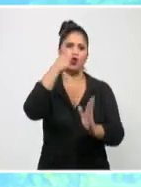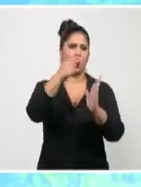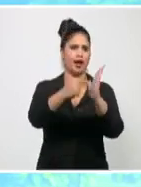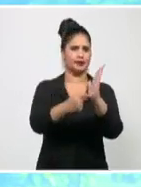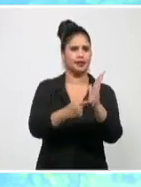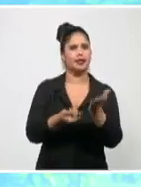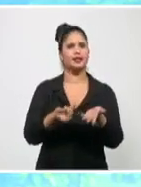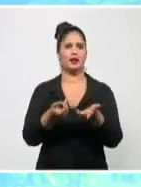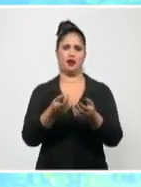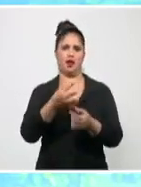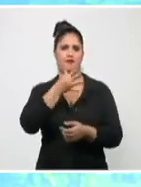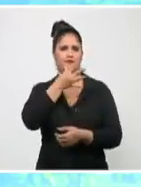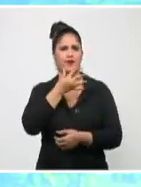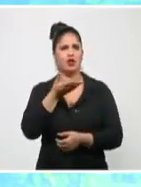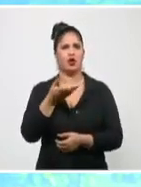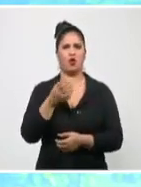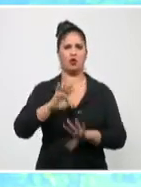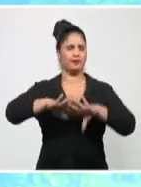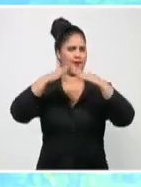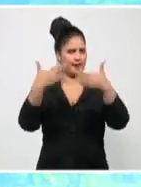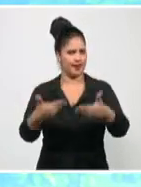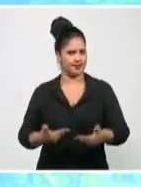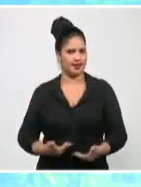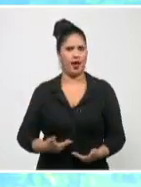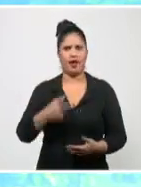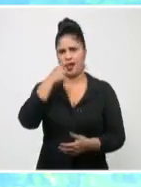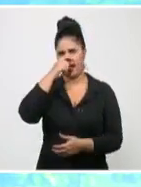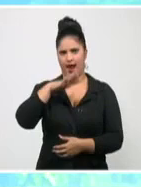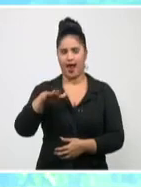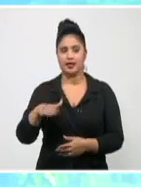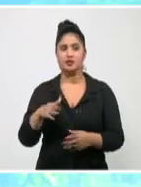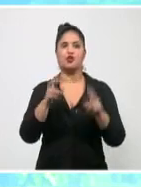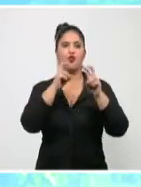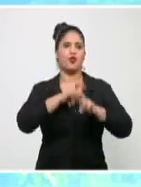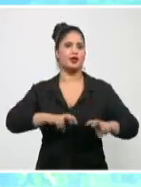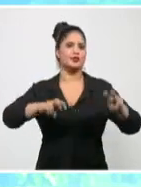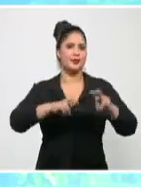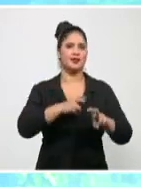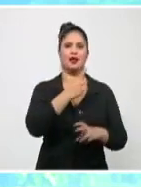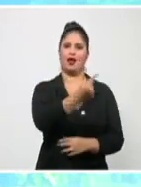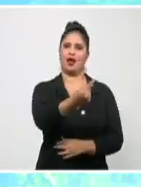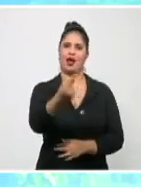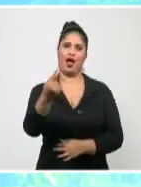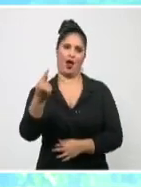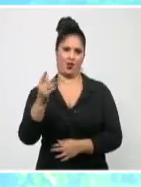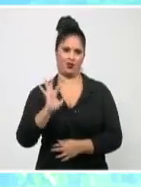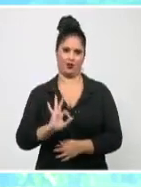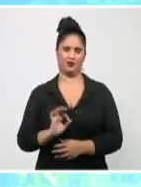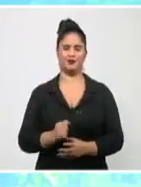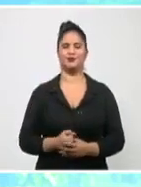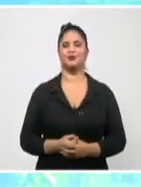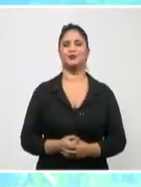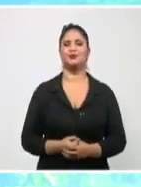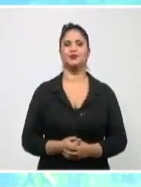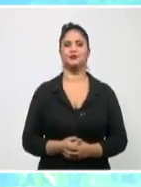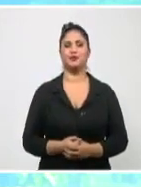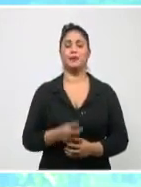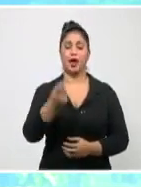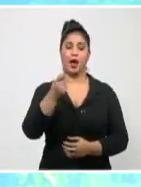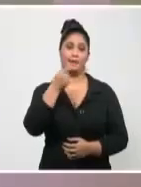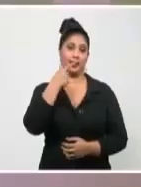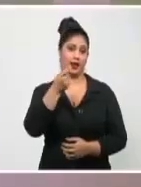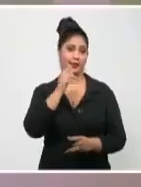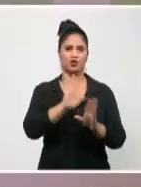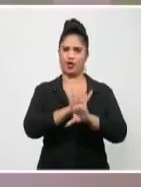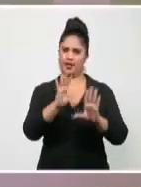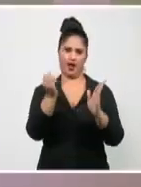poblaciones que no fueron estudiadas en fases anteriores y se pueden incluso buscar nuevas indicaciones para los medicamentos que ya tienen registro